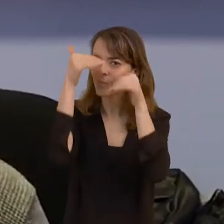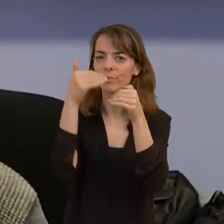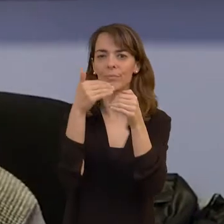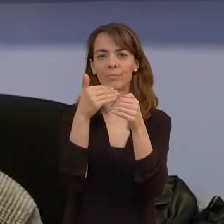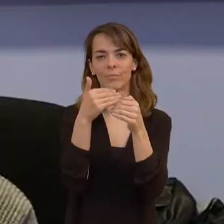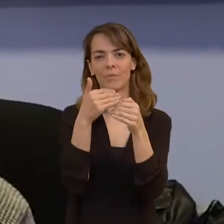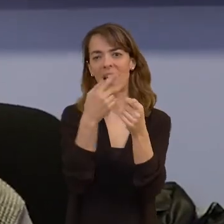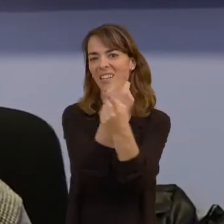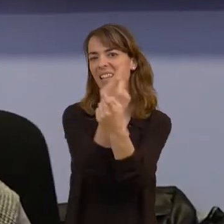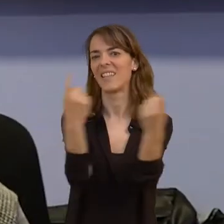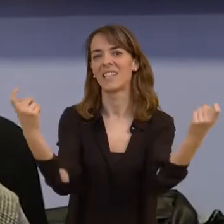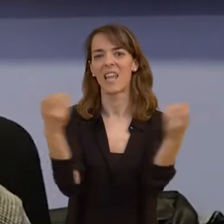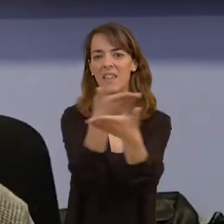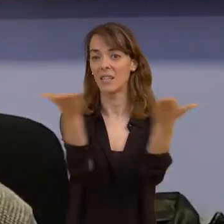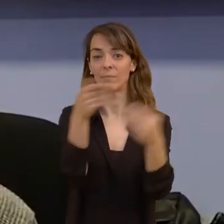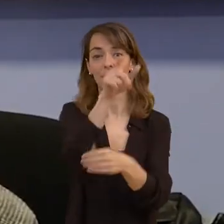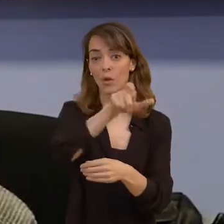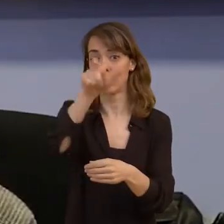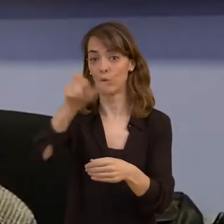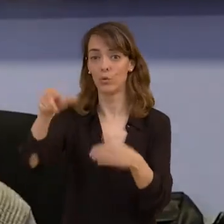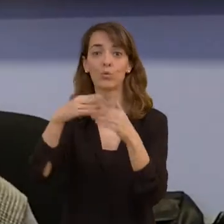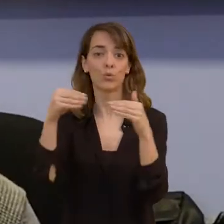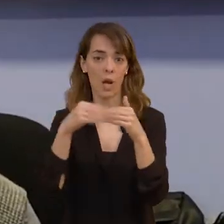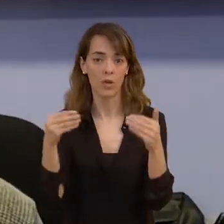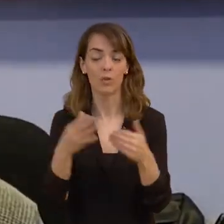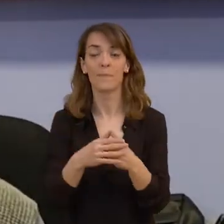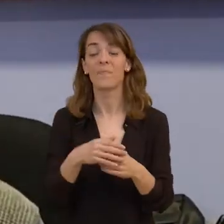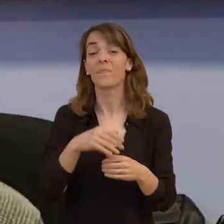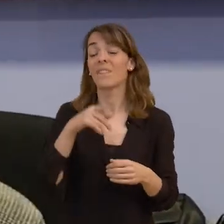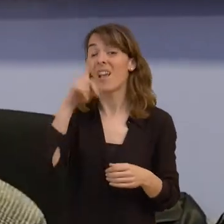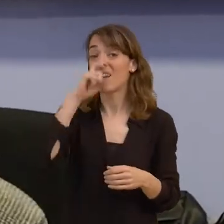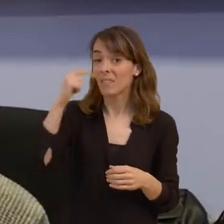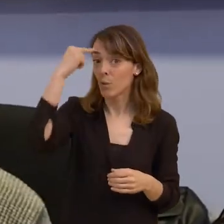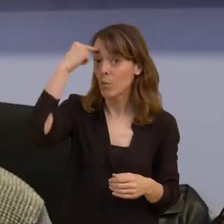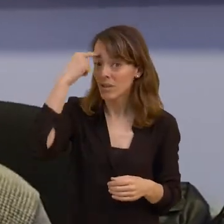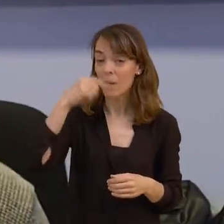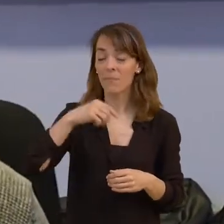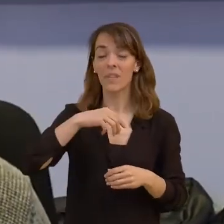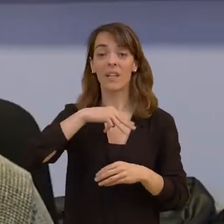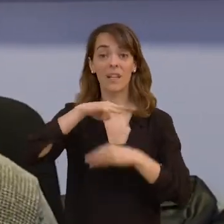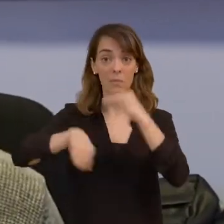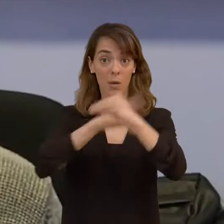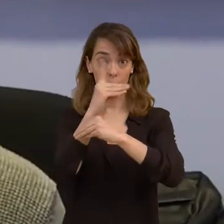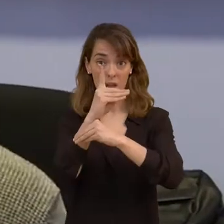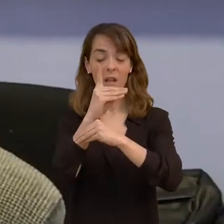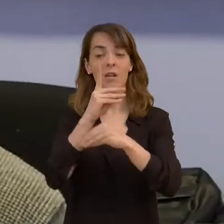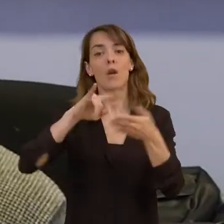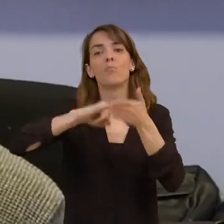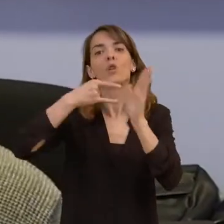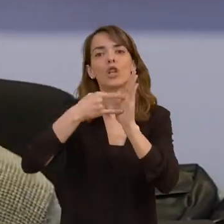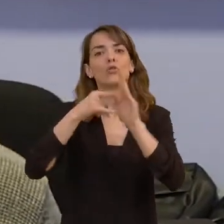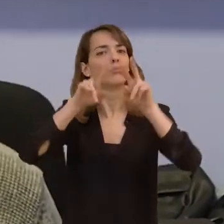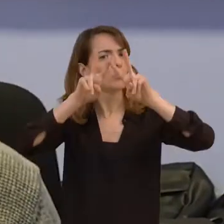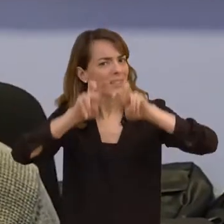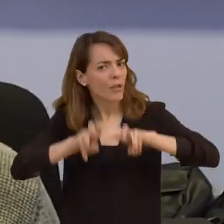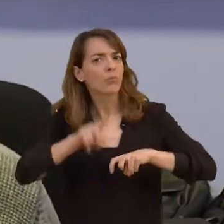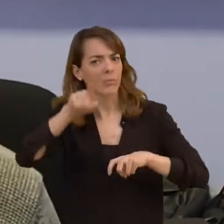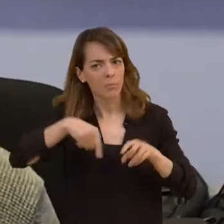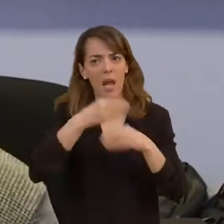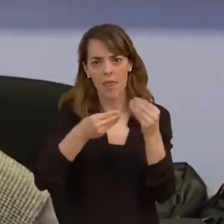necesidades del usuario Hay que tener en cuenta que en MQD también hacemos proyectos de